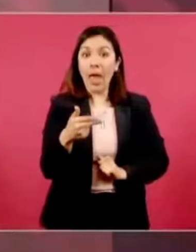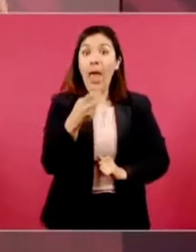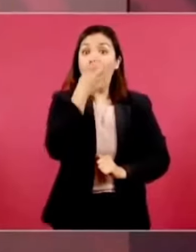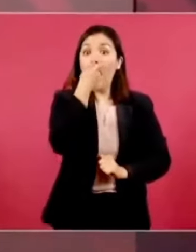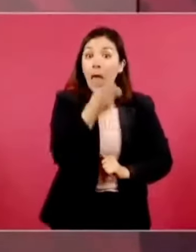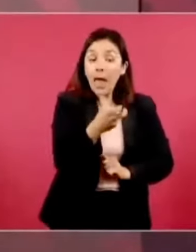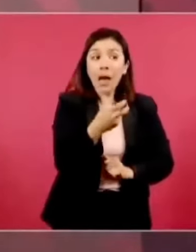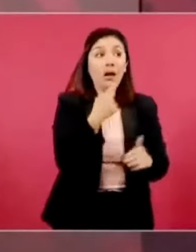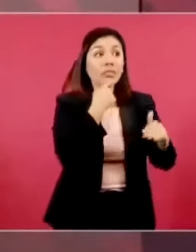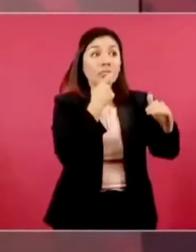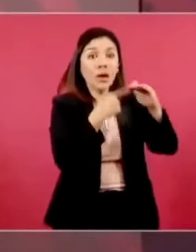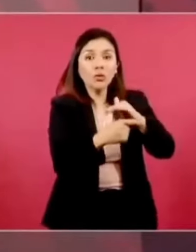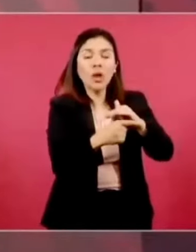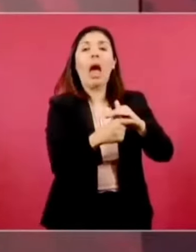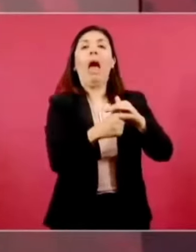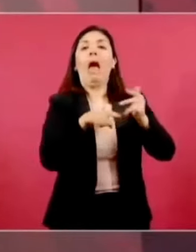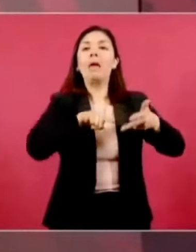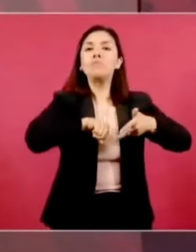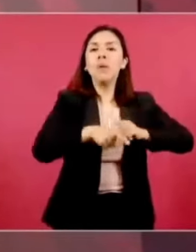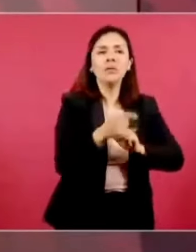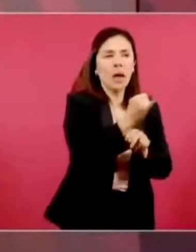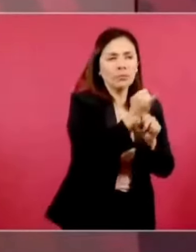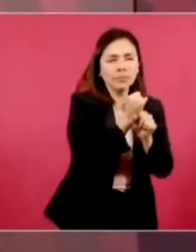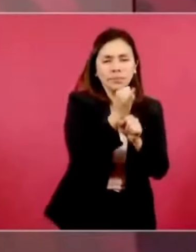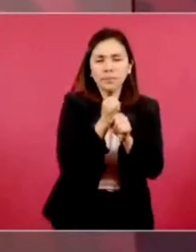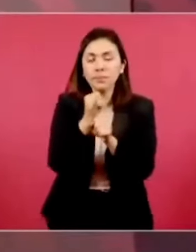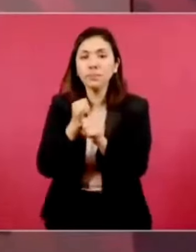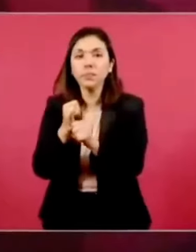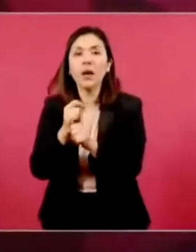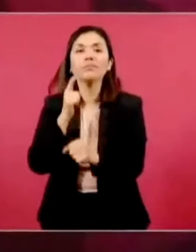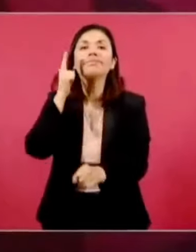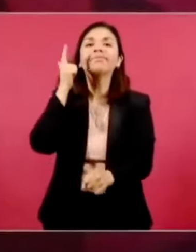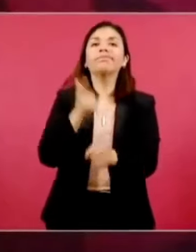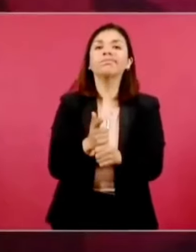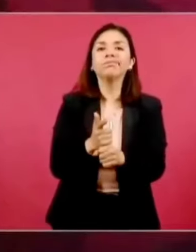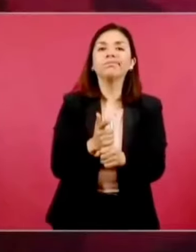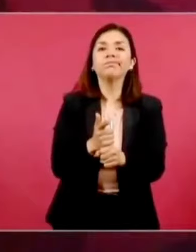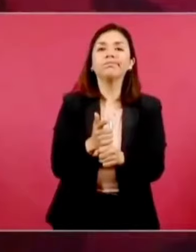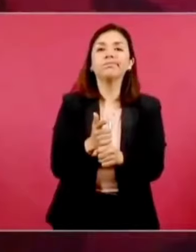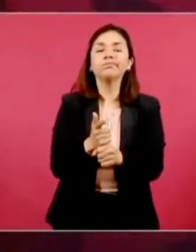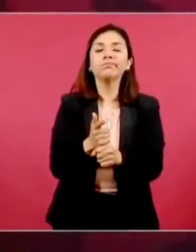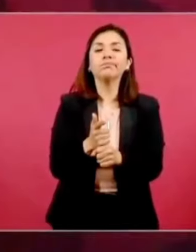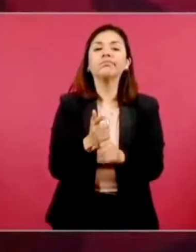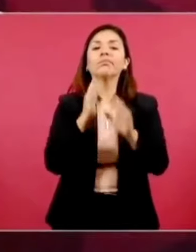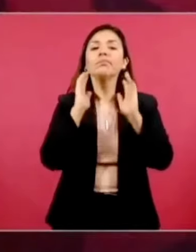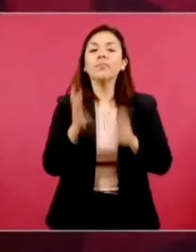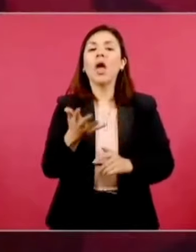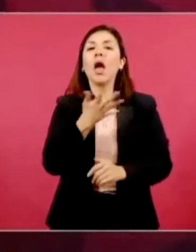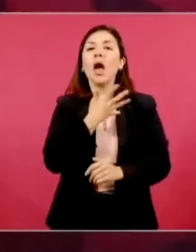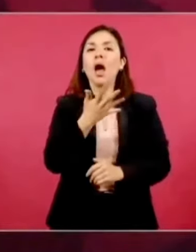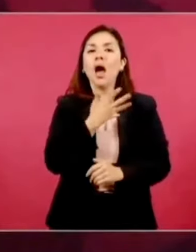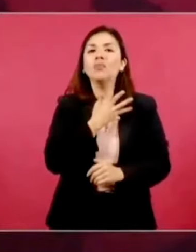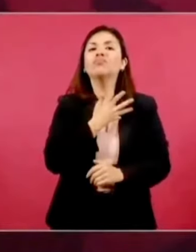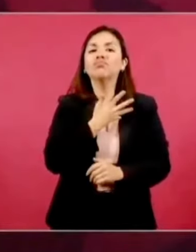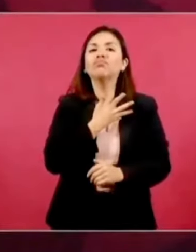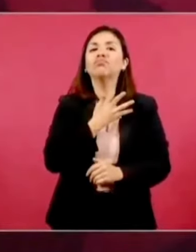abrió la investigación y se encontró de que habían elementos